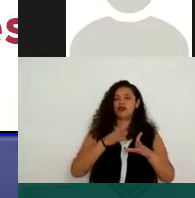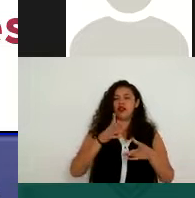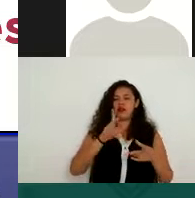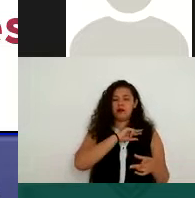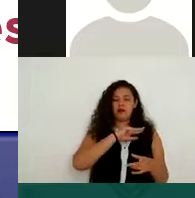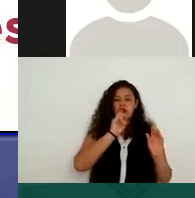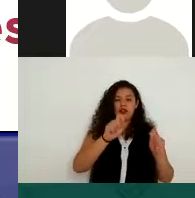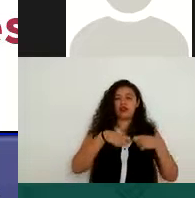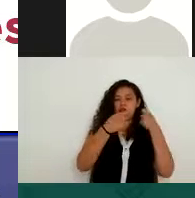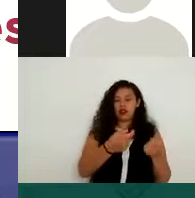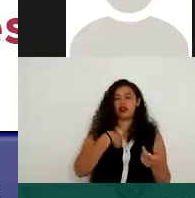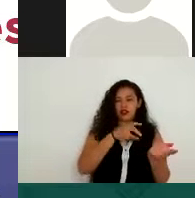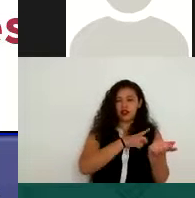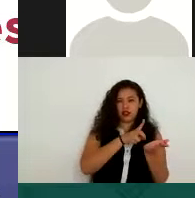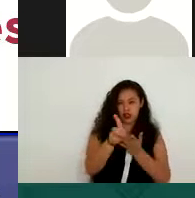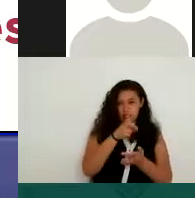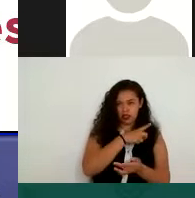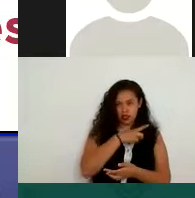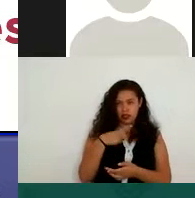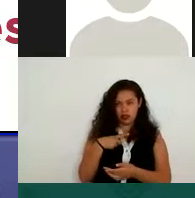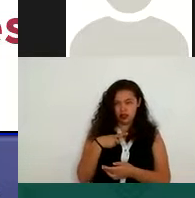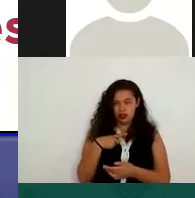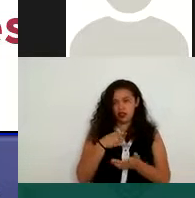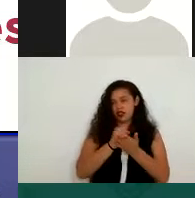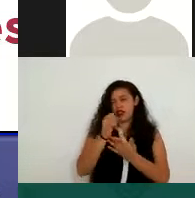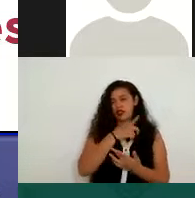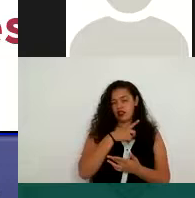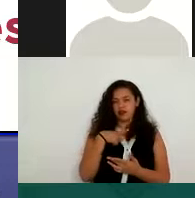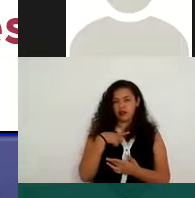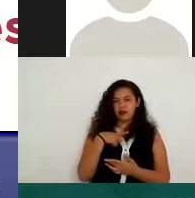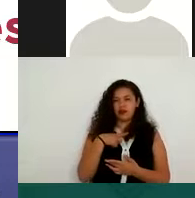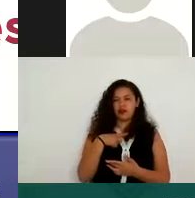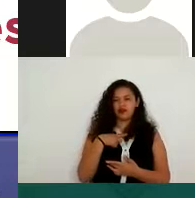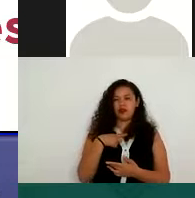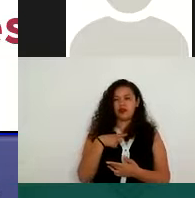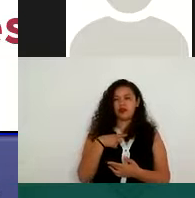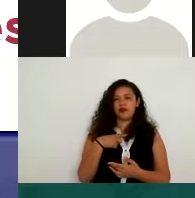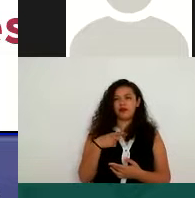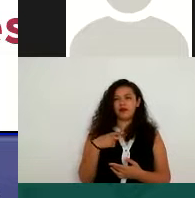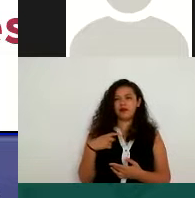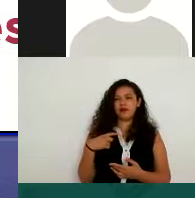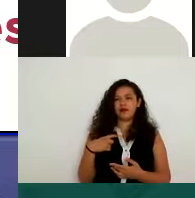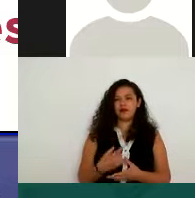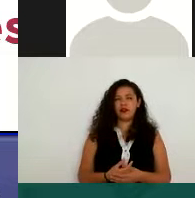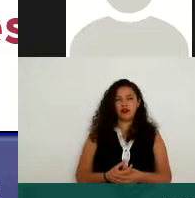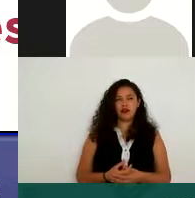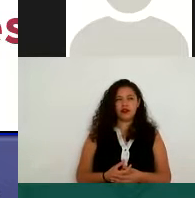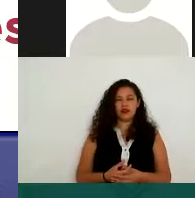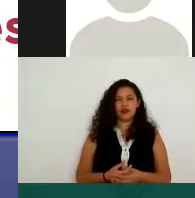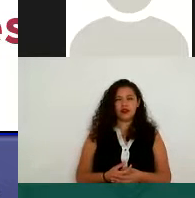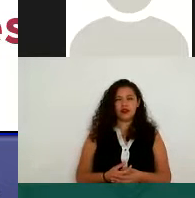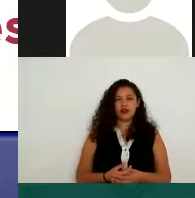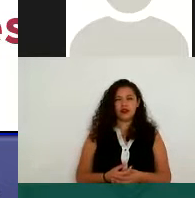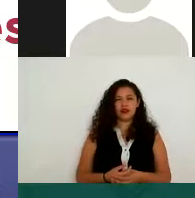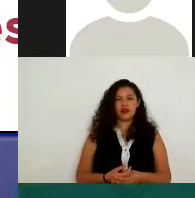Evidentemente me tienen que informar cuál es la finalidad y cuál es el motivo por el cual se van a utilizar y qué voy a